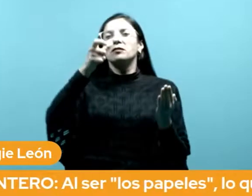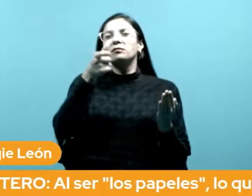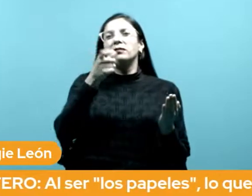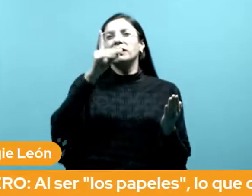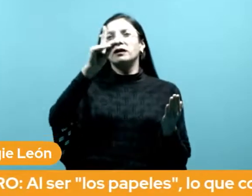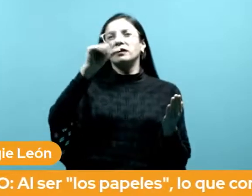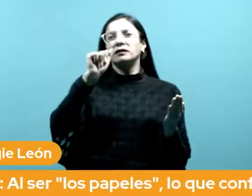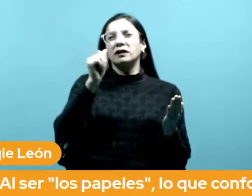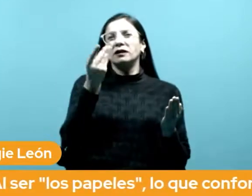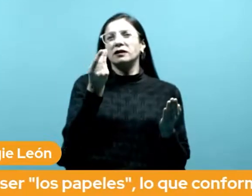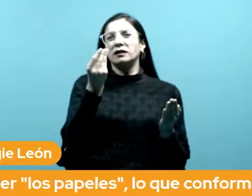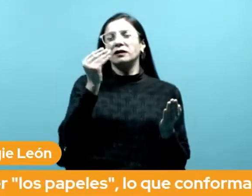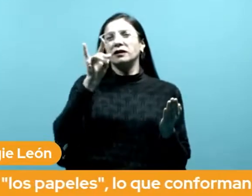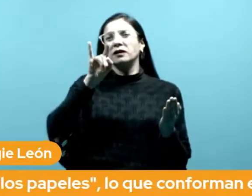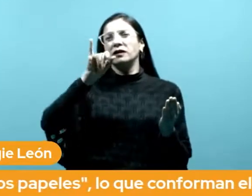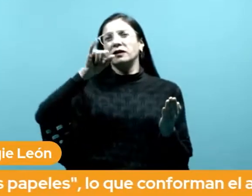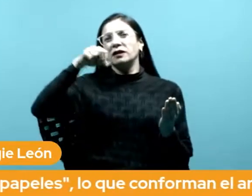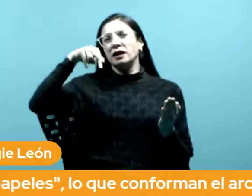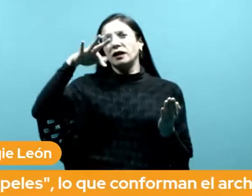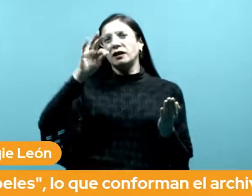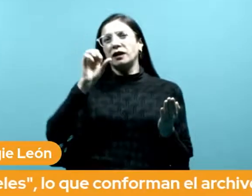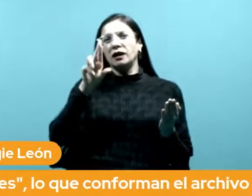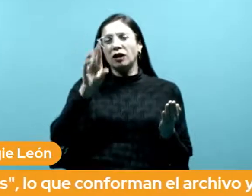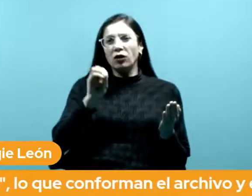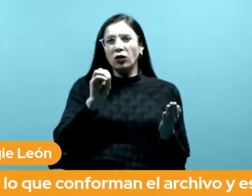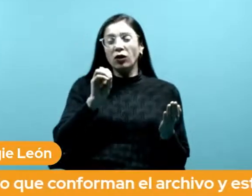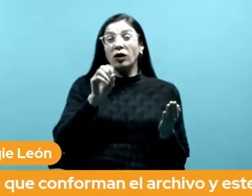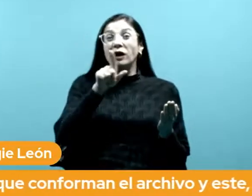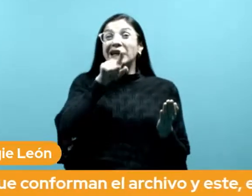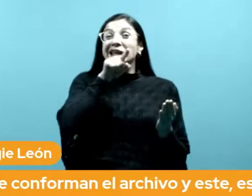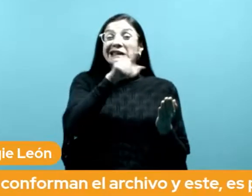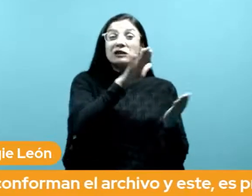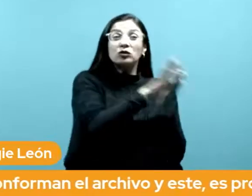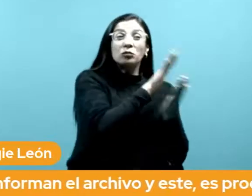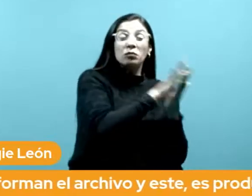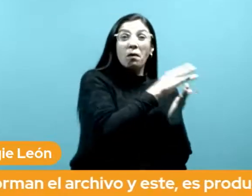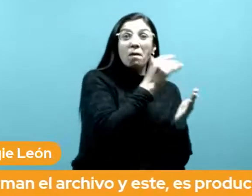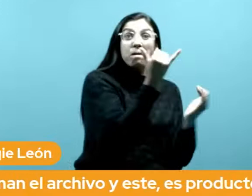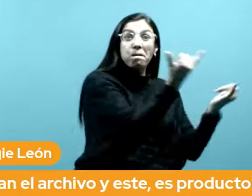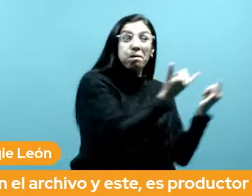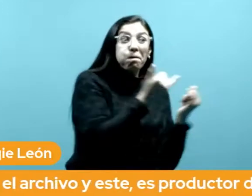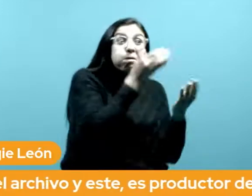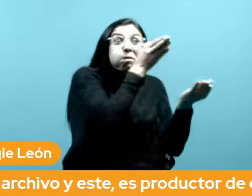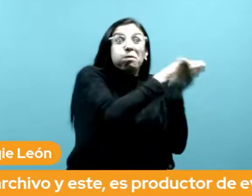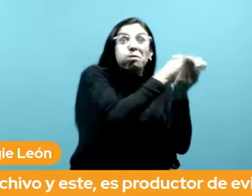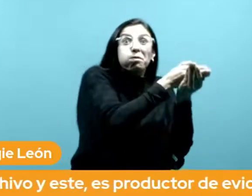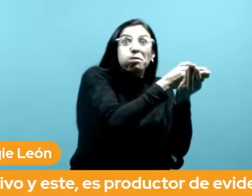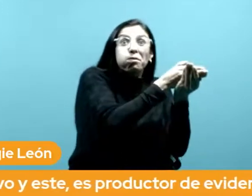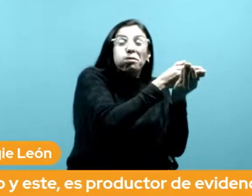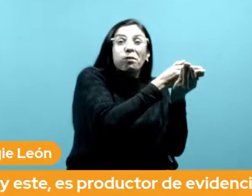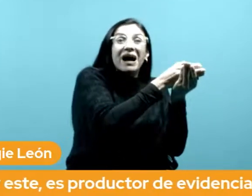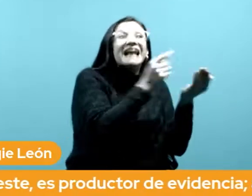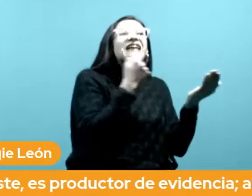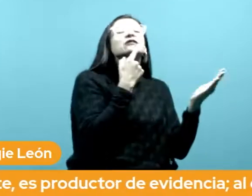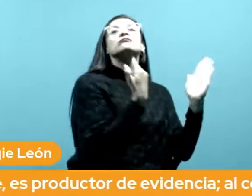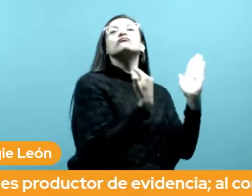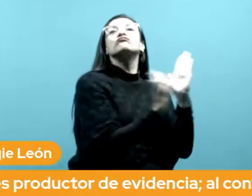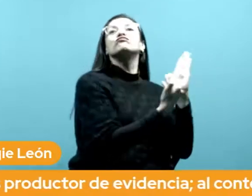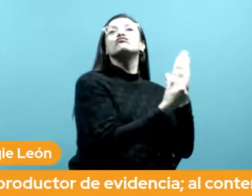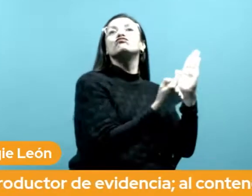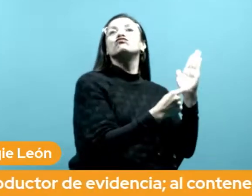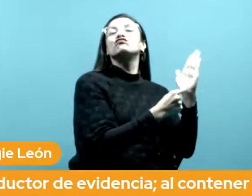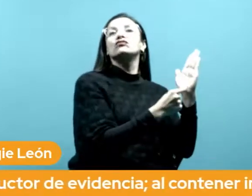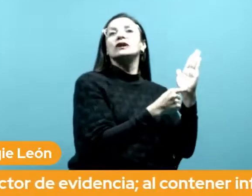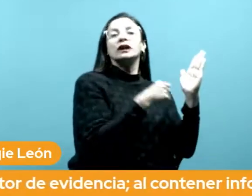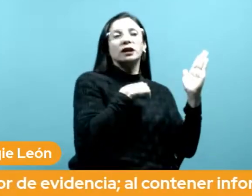al ser los papeles lo que conforman el archivo y este es productor de evidencia al contener información